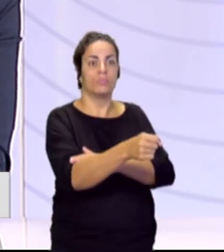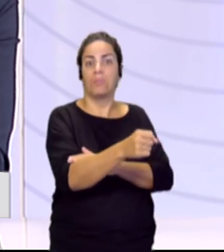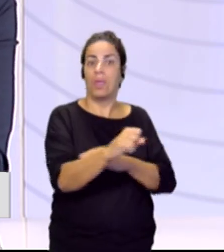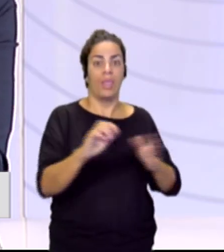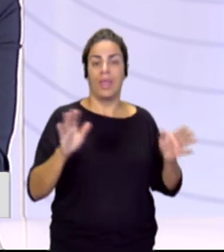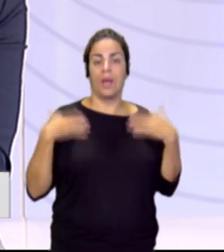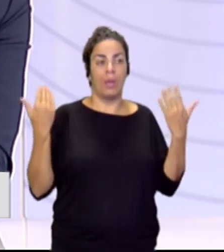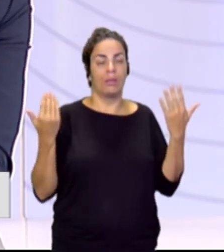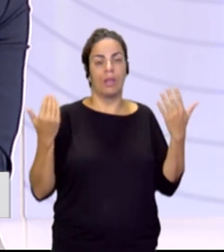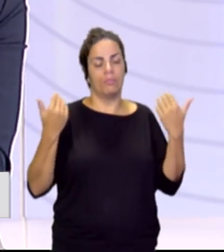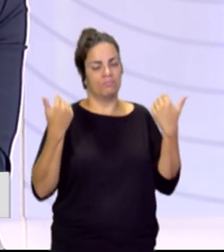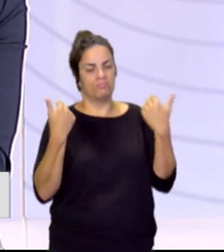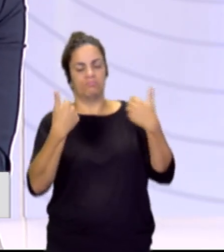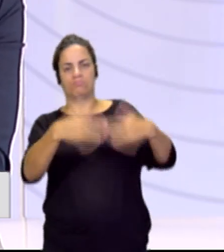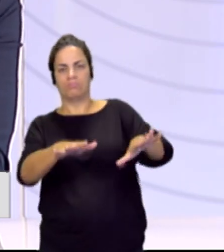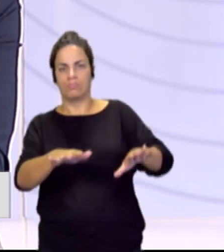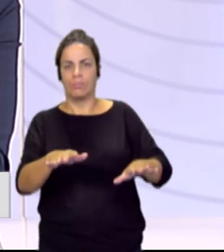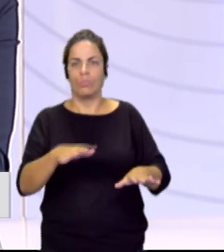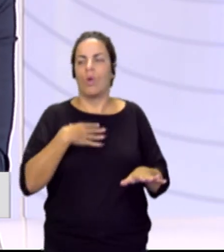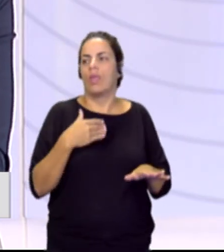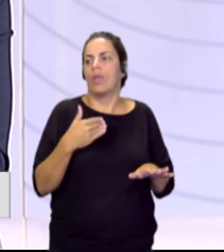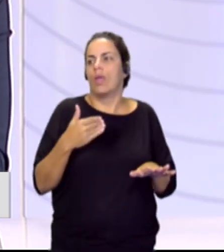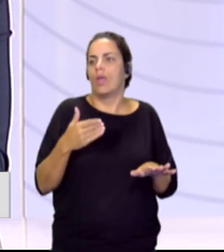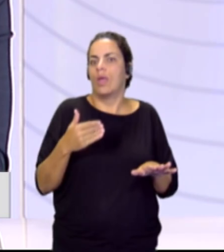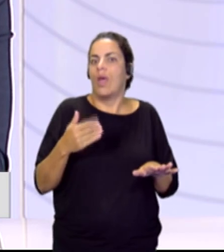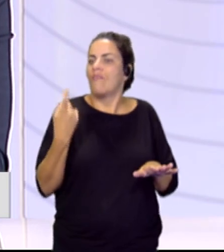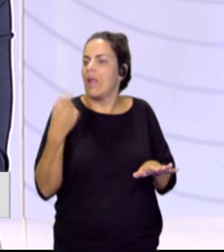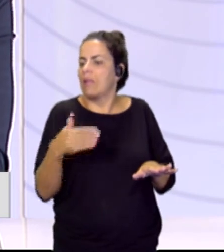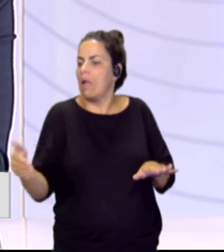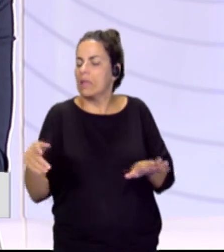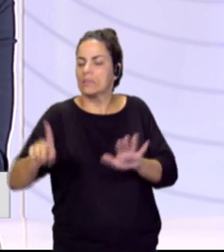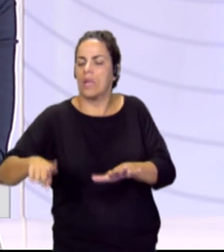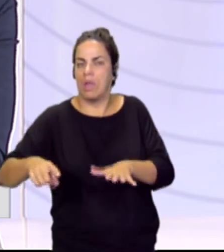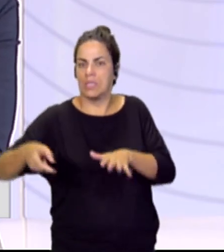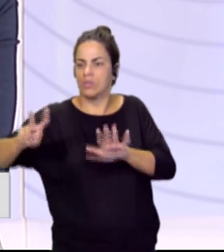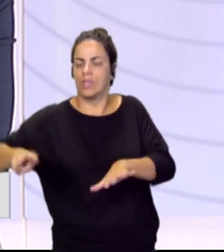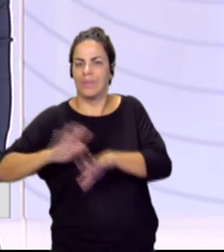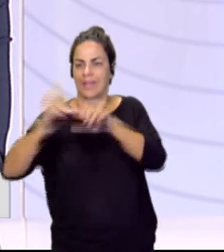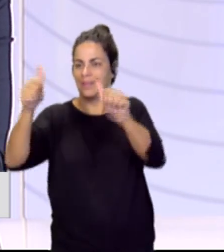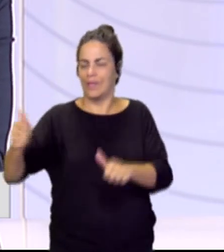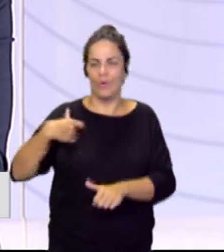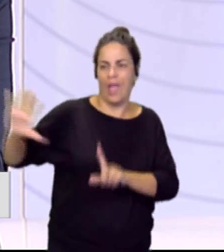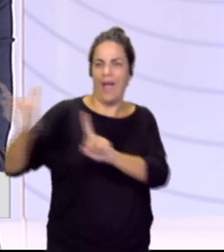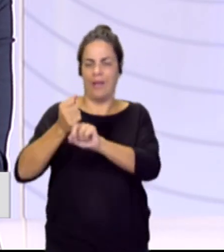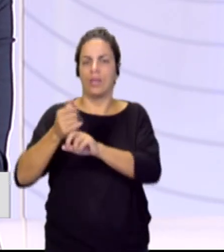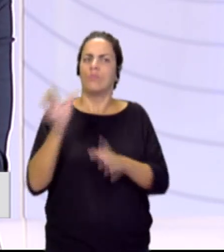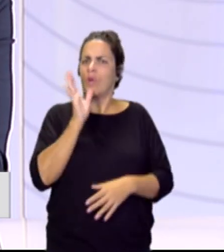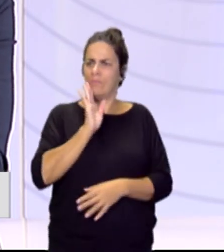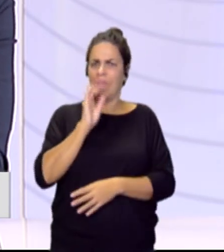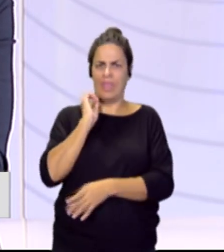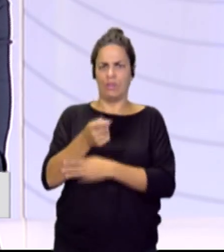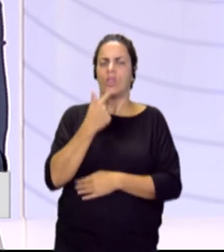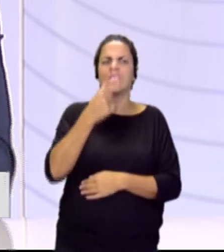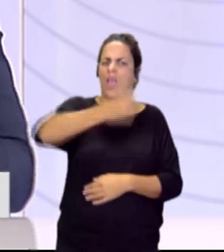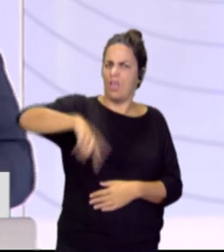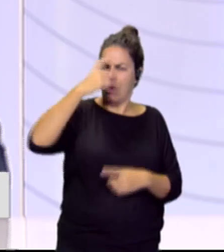abandonados a seis, siete, ocho meses de que tengan un título. Que se lo han currado, lo decía el director, no es regalado ese título, se